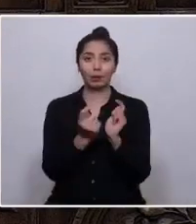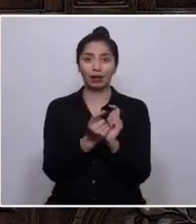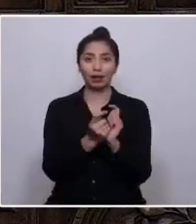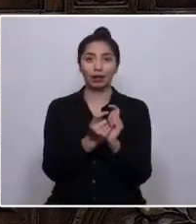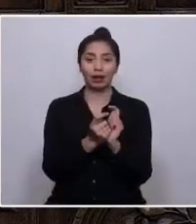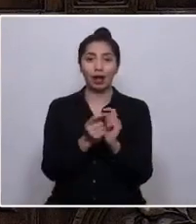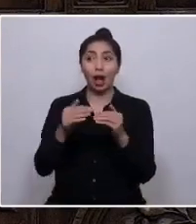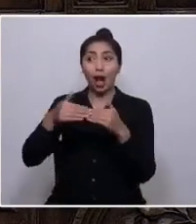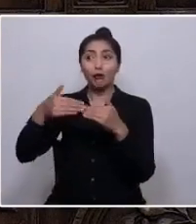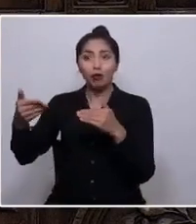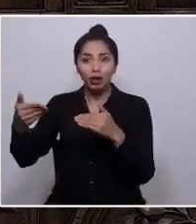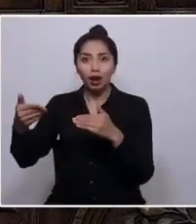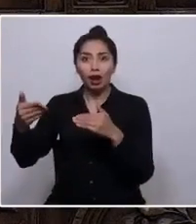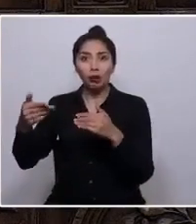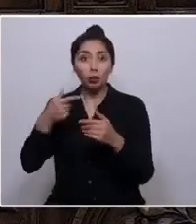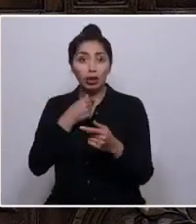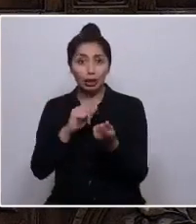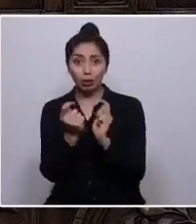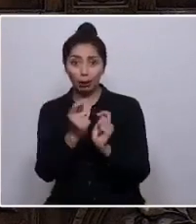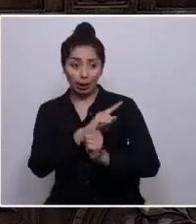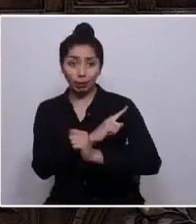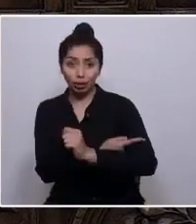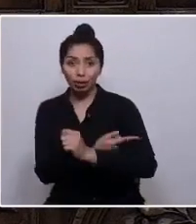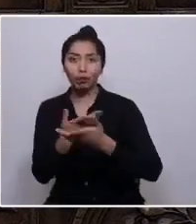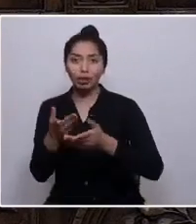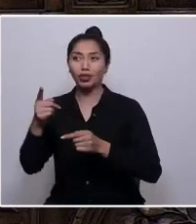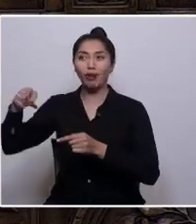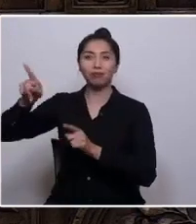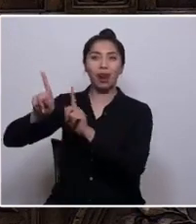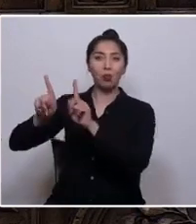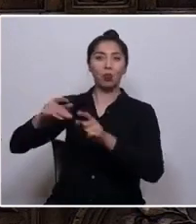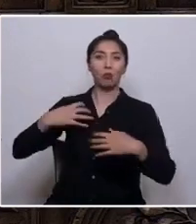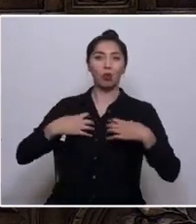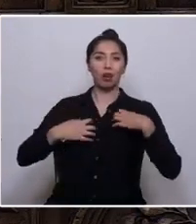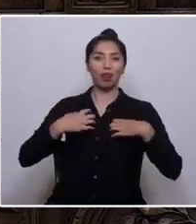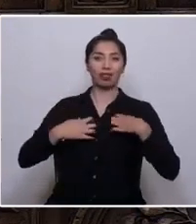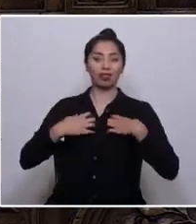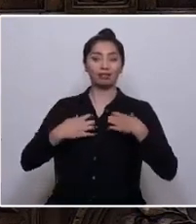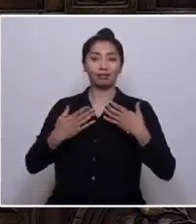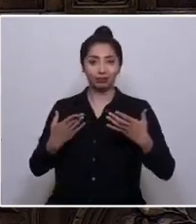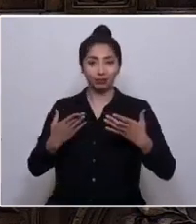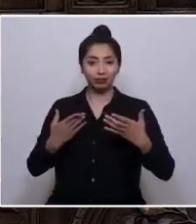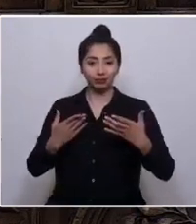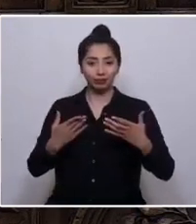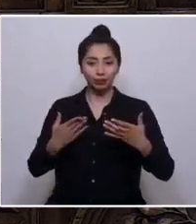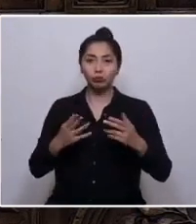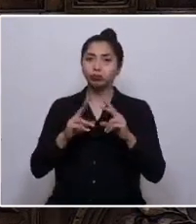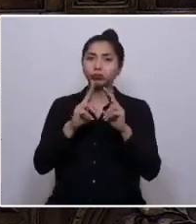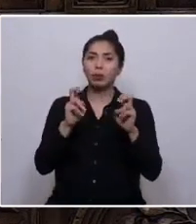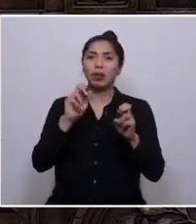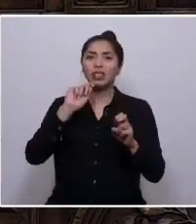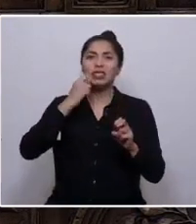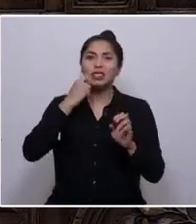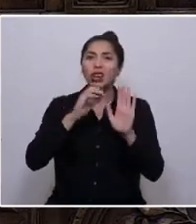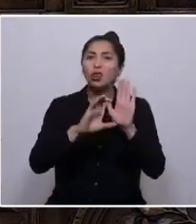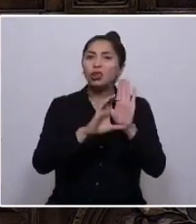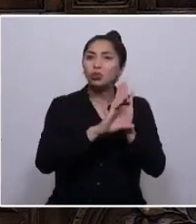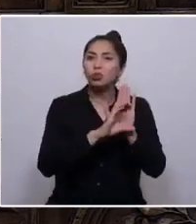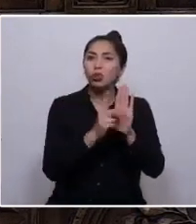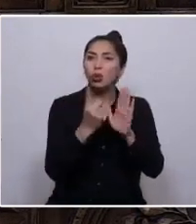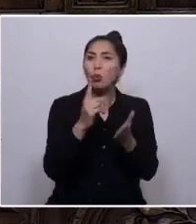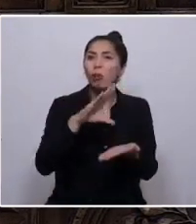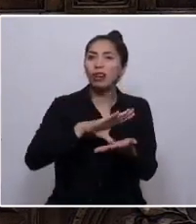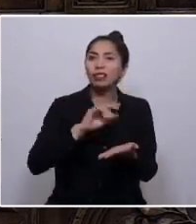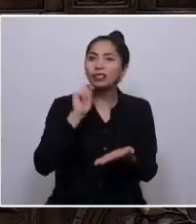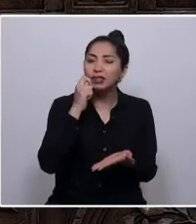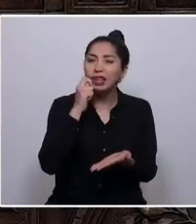lugar. Esa es la disputa. La mejor definición que escuché de lo que es la constitución de un país es la que